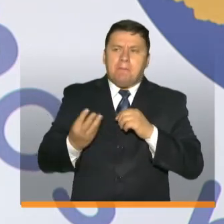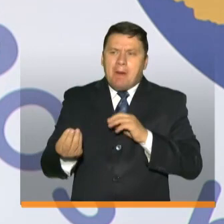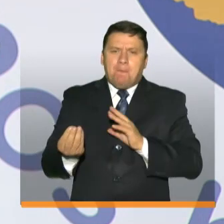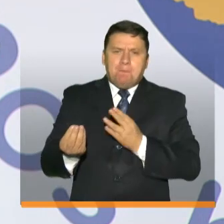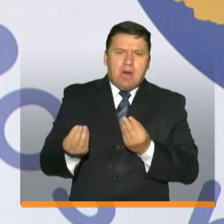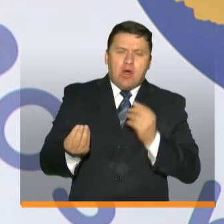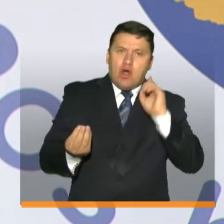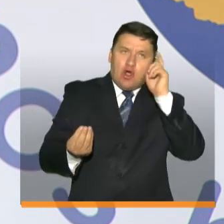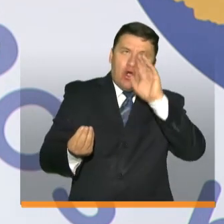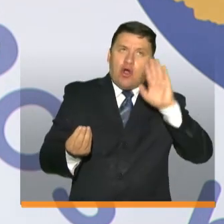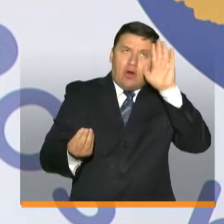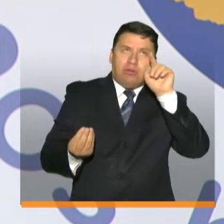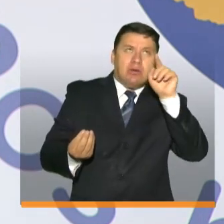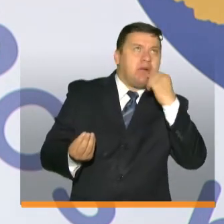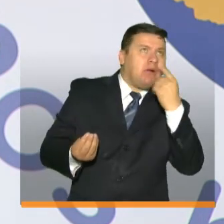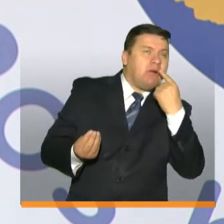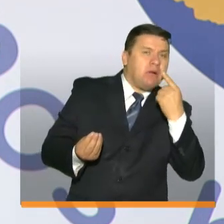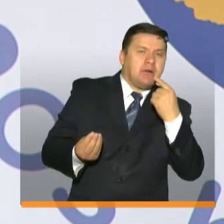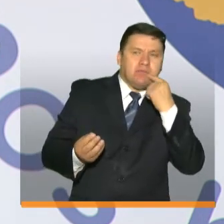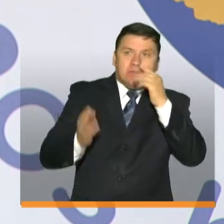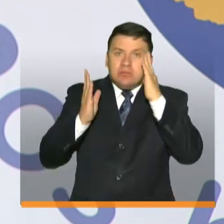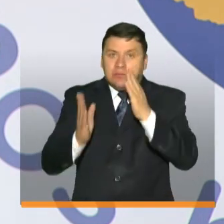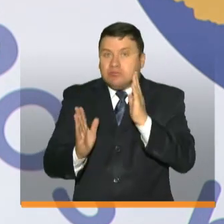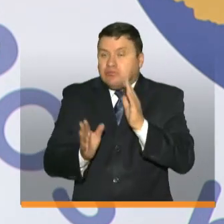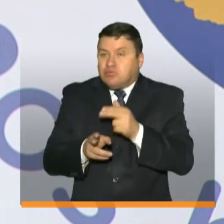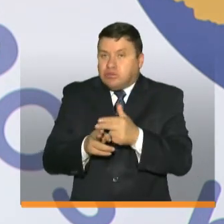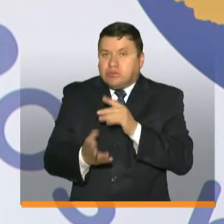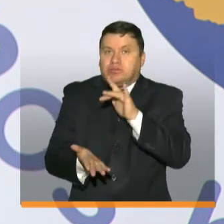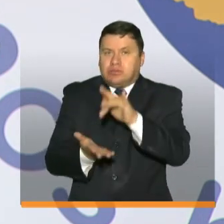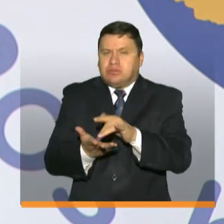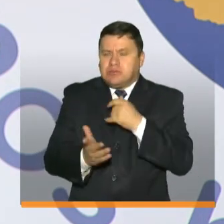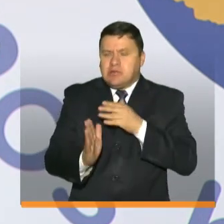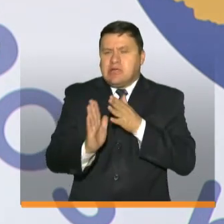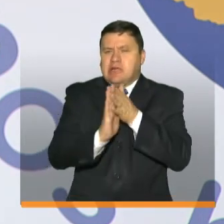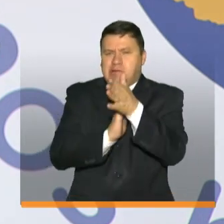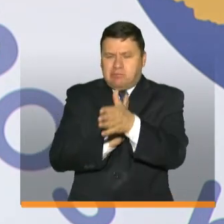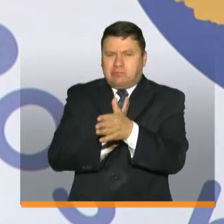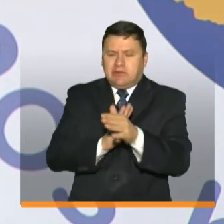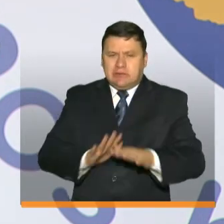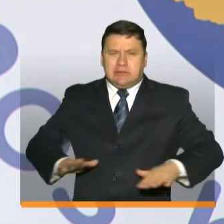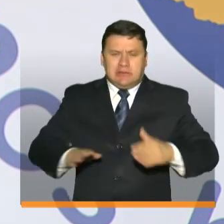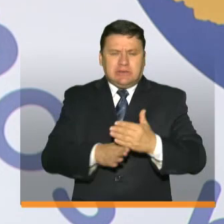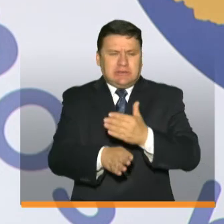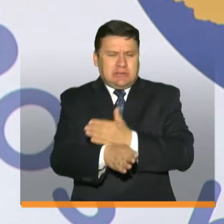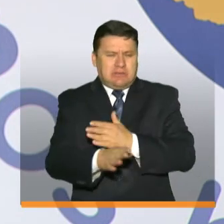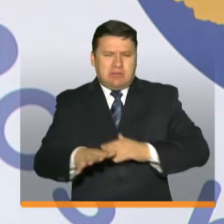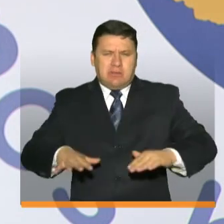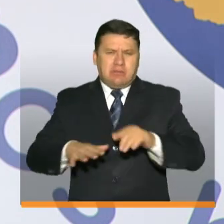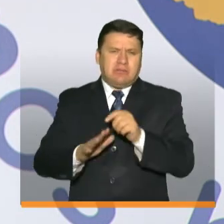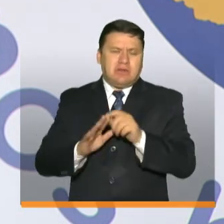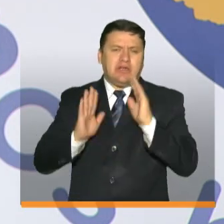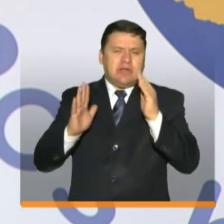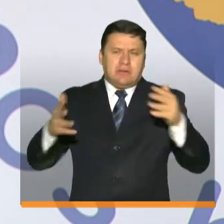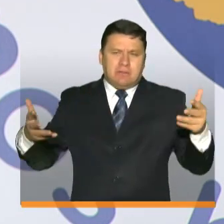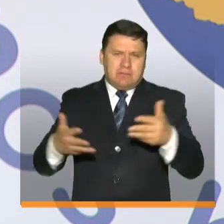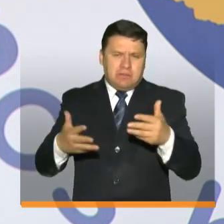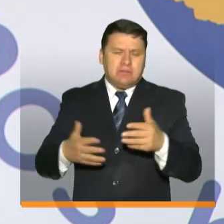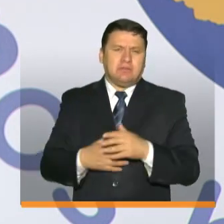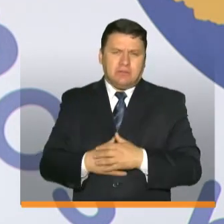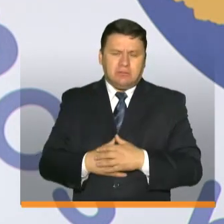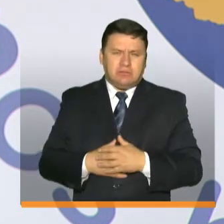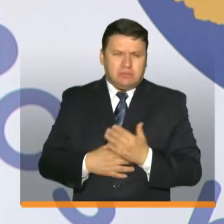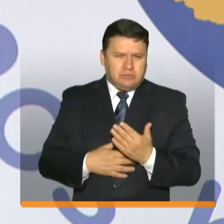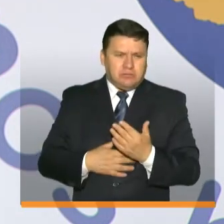con la gobernación así que estar muy atentos como les hemos contado en espacios anteriores los beneficiarios han